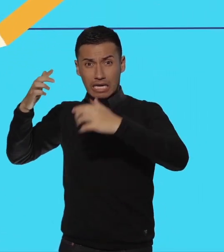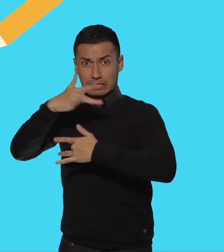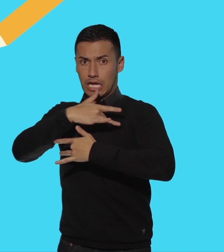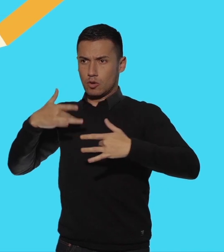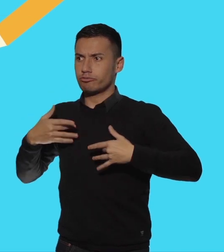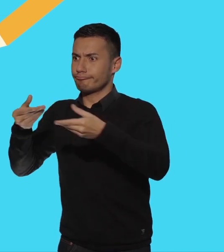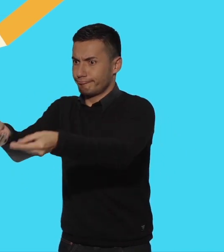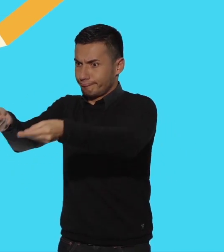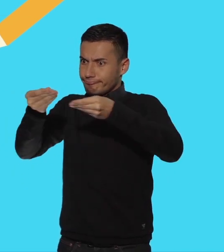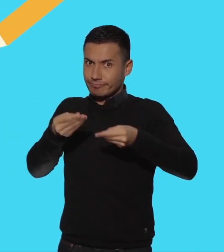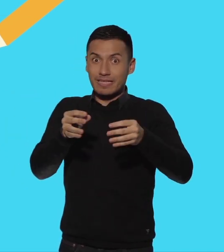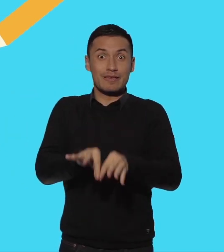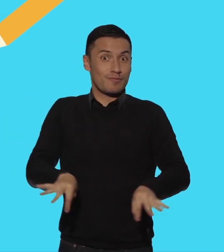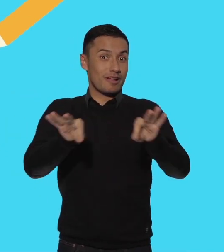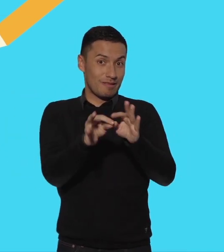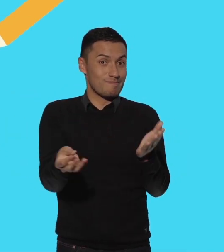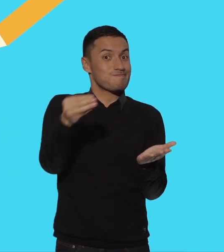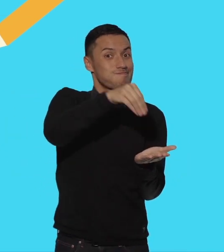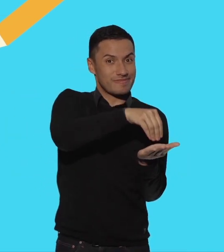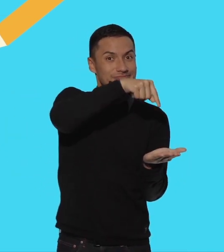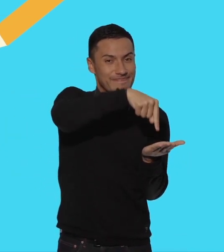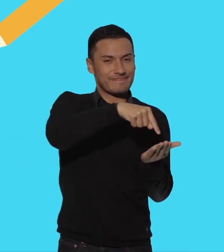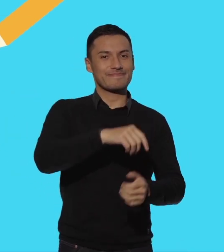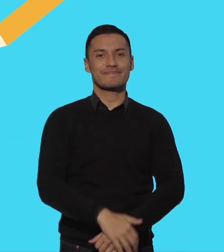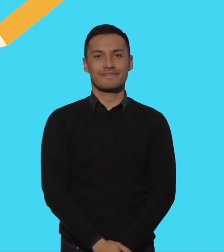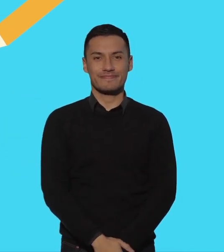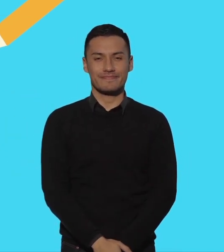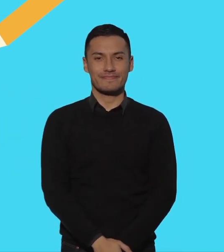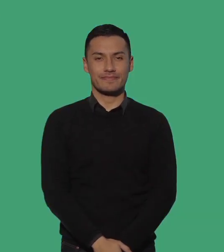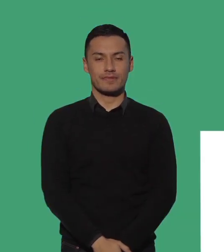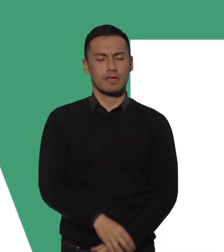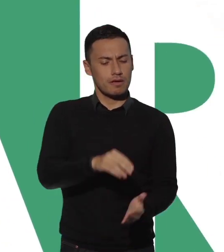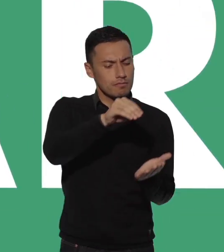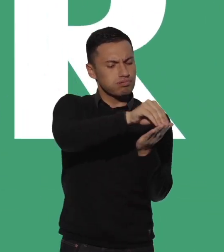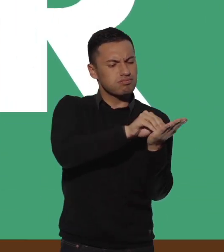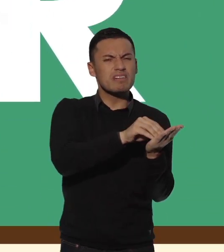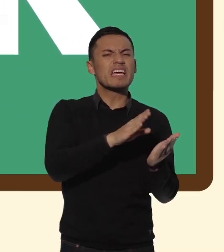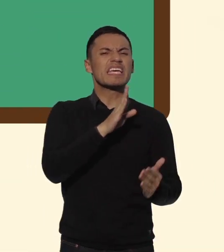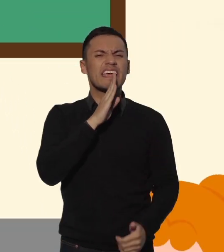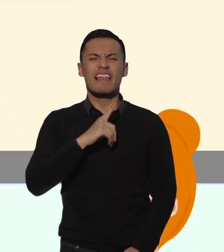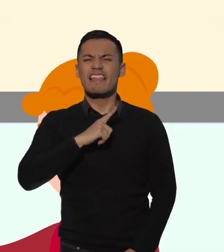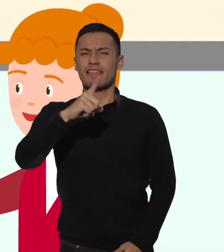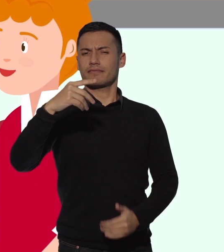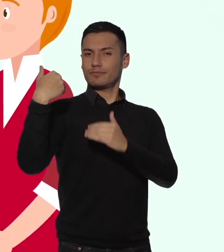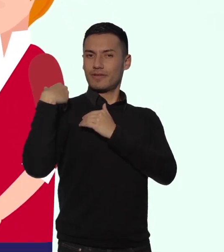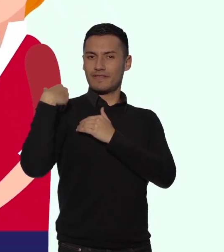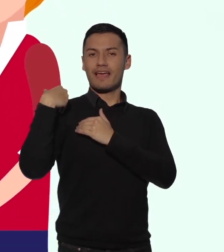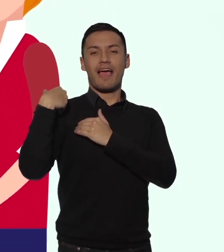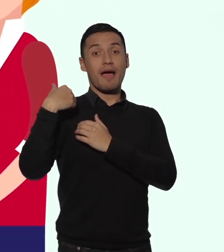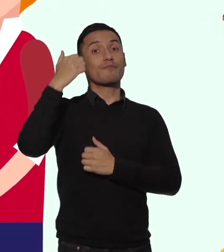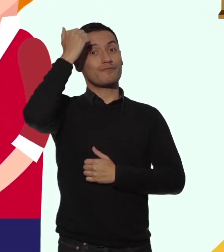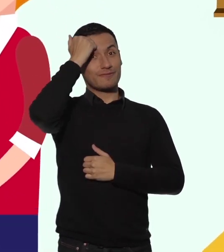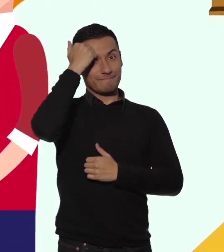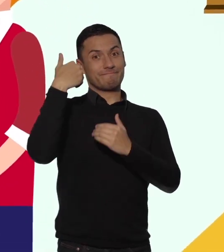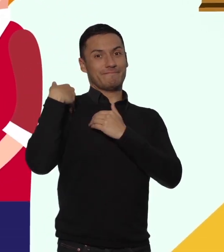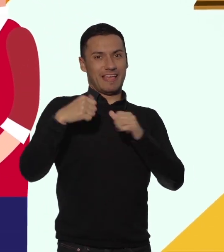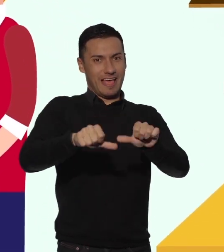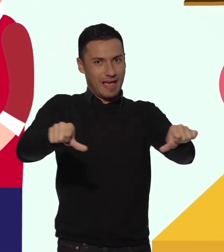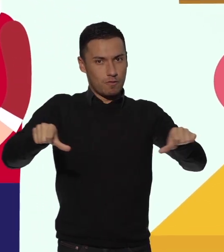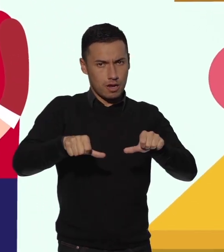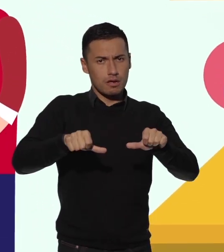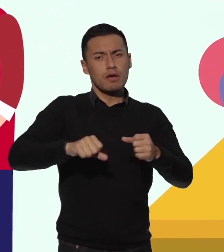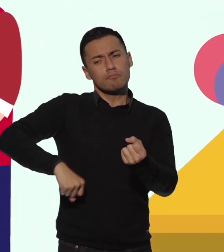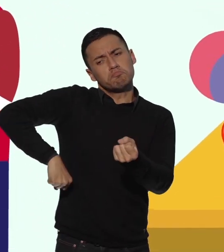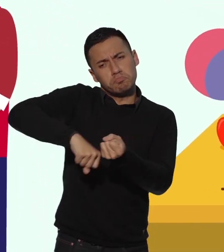insumo muy importante del plan individual de ajuste razonable. La realización del PIAR es liderada por los docentes del aula y